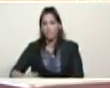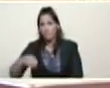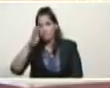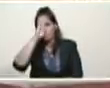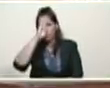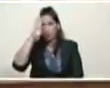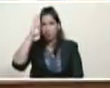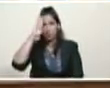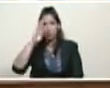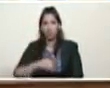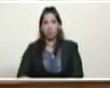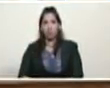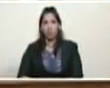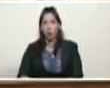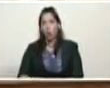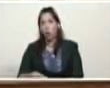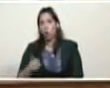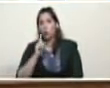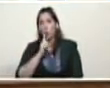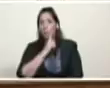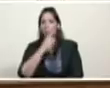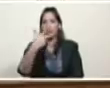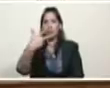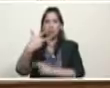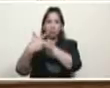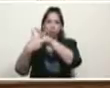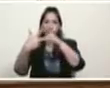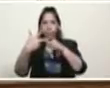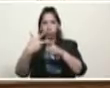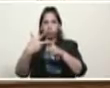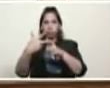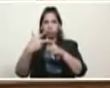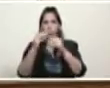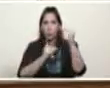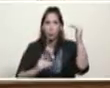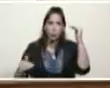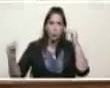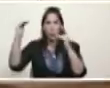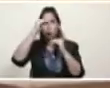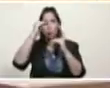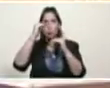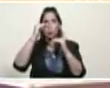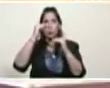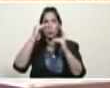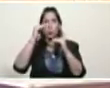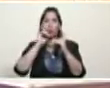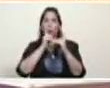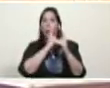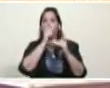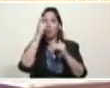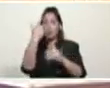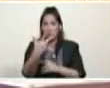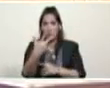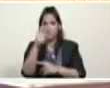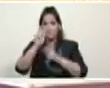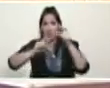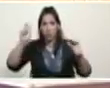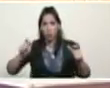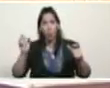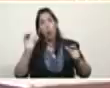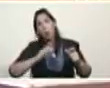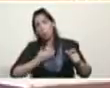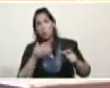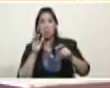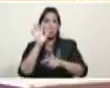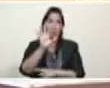que nombre a tres enviados plenipotenciarios, digo tres, pueden ser cinco, siete, ustedes